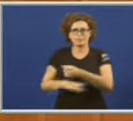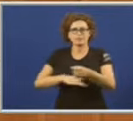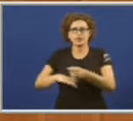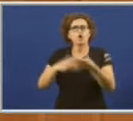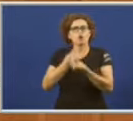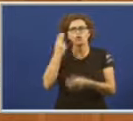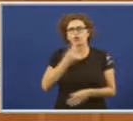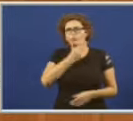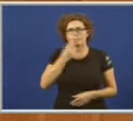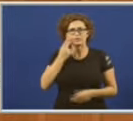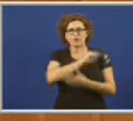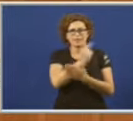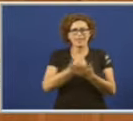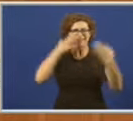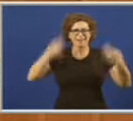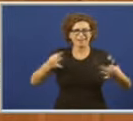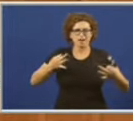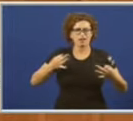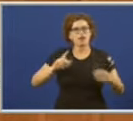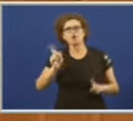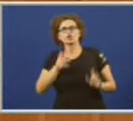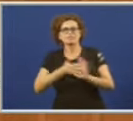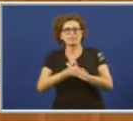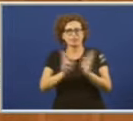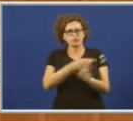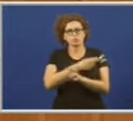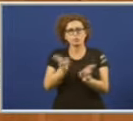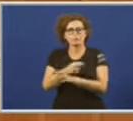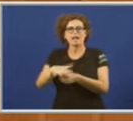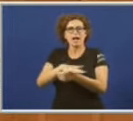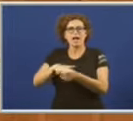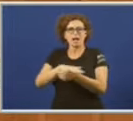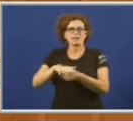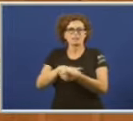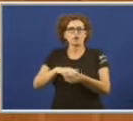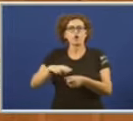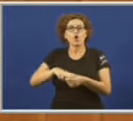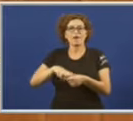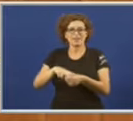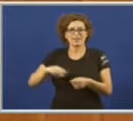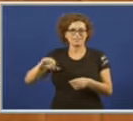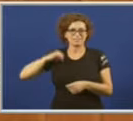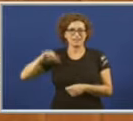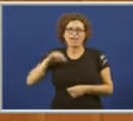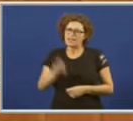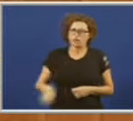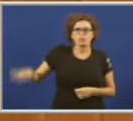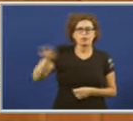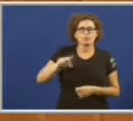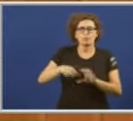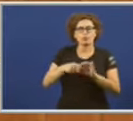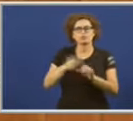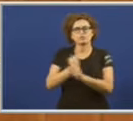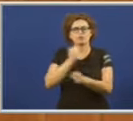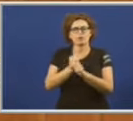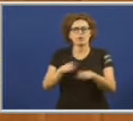orzamentarios reais e non suprimindo áreas sanitarias comarcais. Coa recuperación dos postos de traballo destruídos,